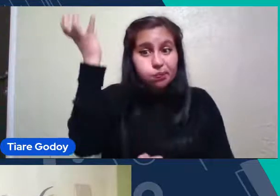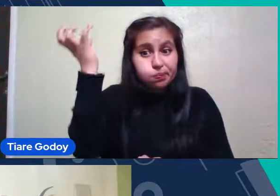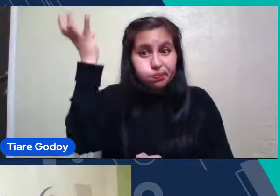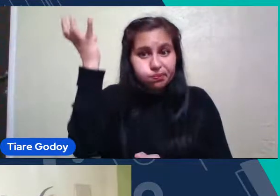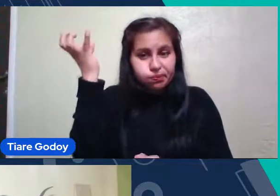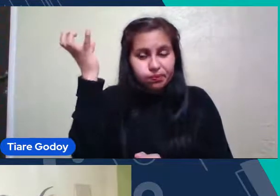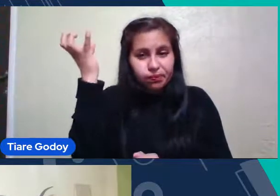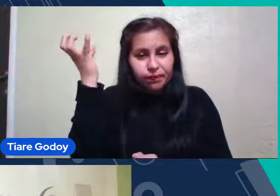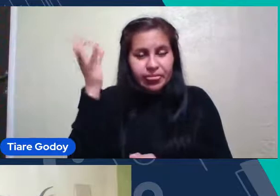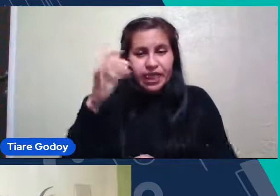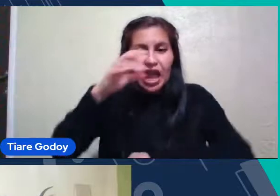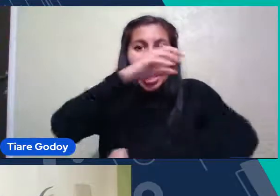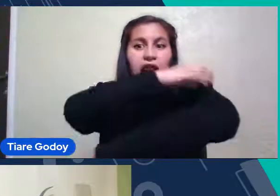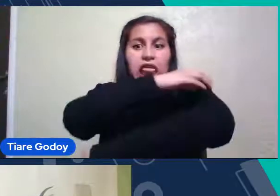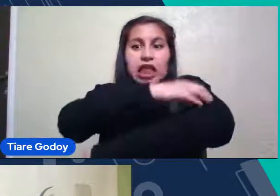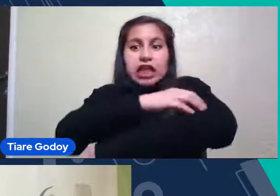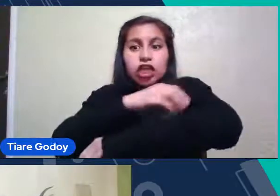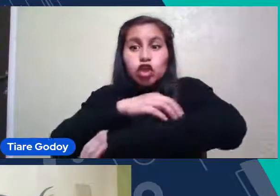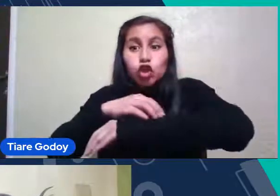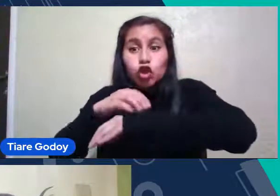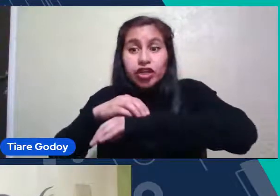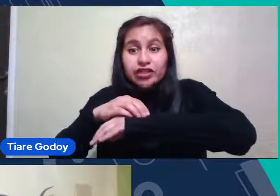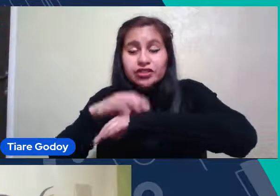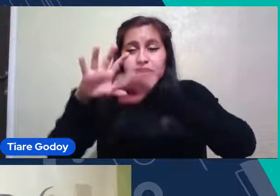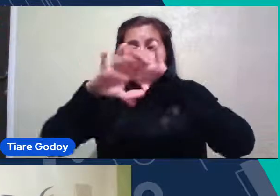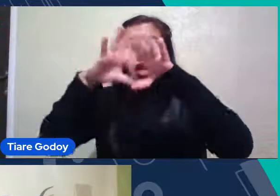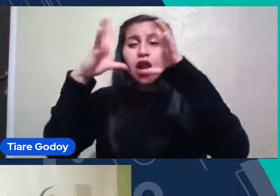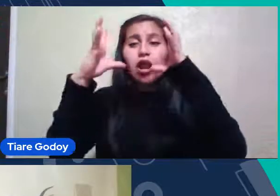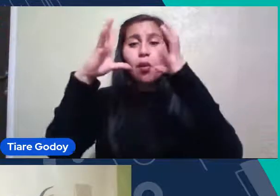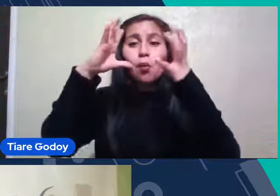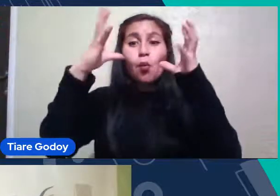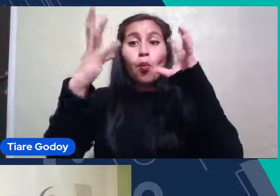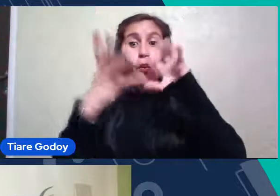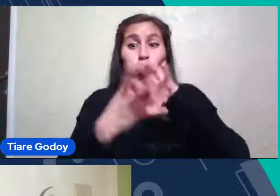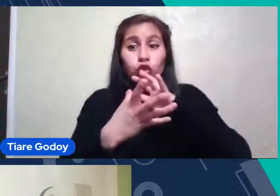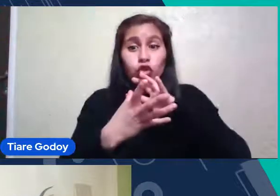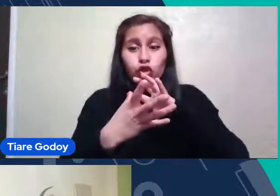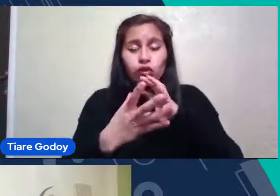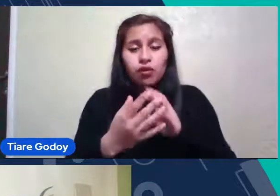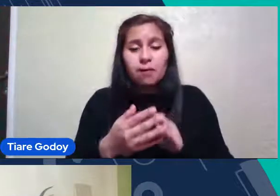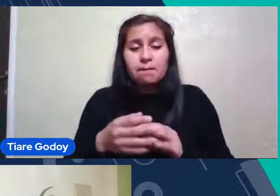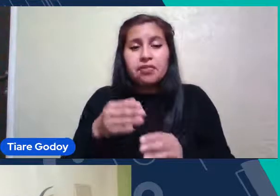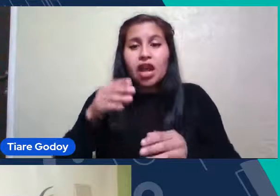Regiones Del mundo En particular Regiones Sin acceso Fácil A Internet Cableado Pensemos En